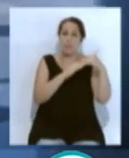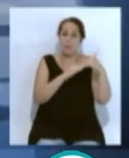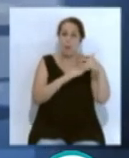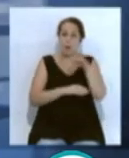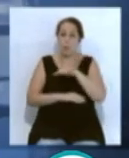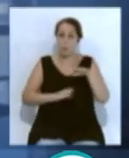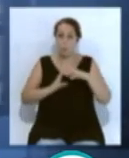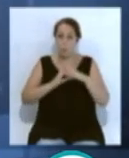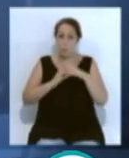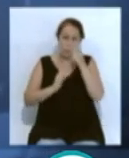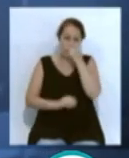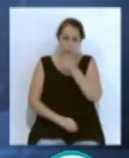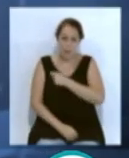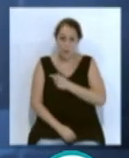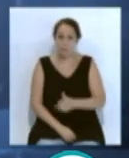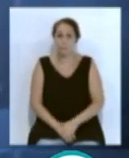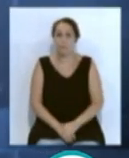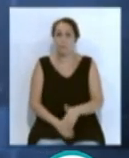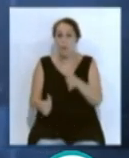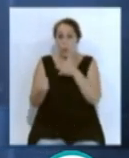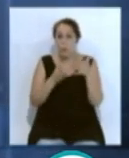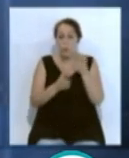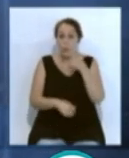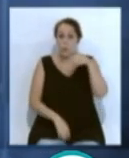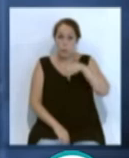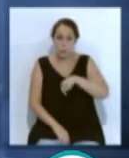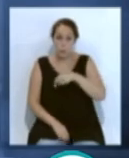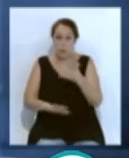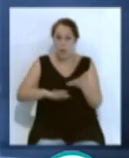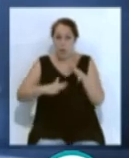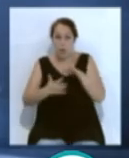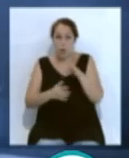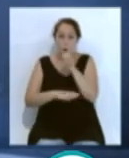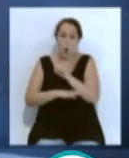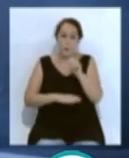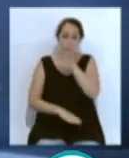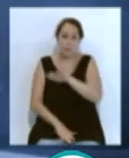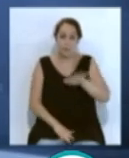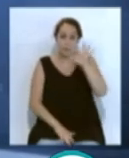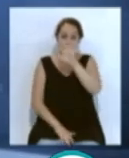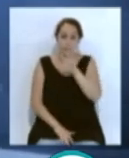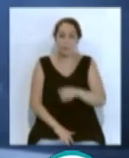registrará Puerto Real. Los vientos serán del sur, rolando a oeste en el litoral.